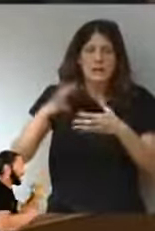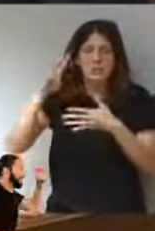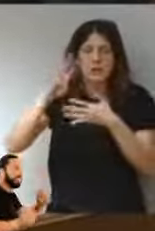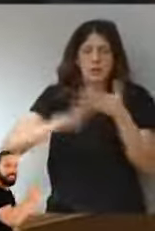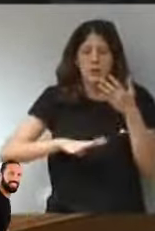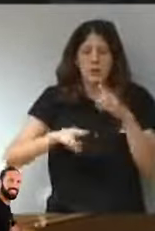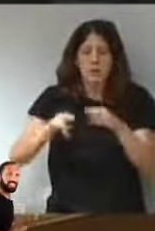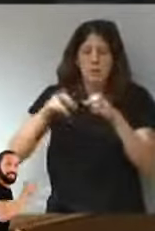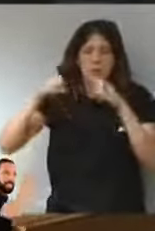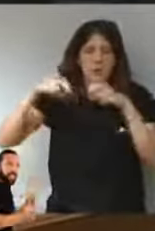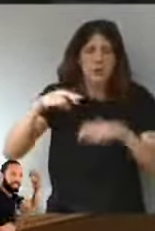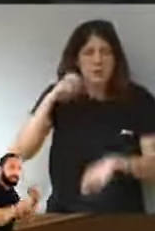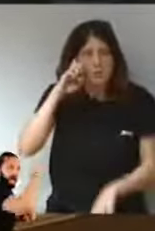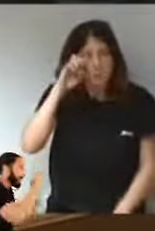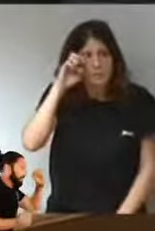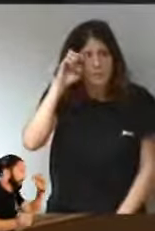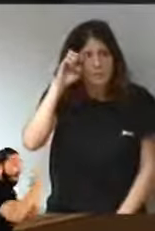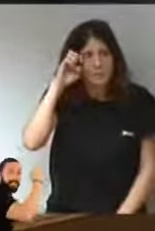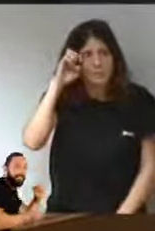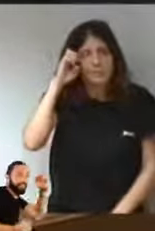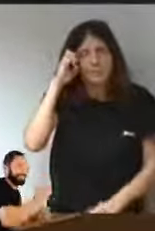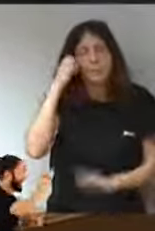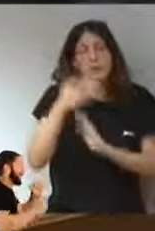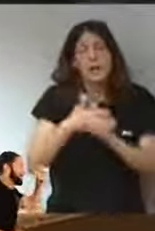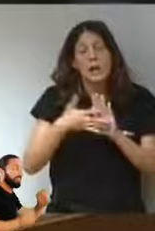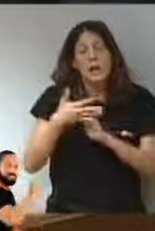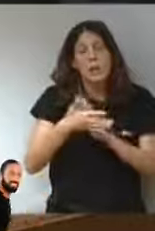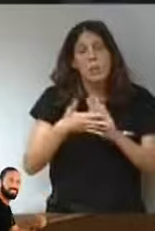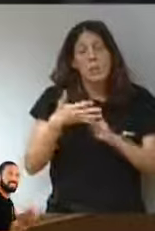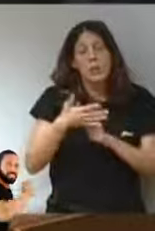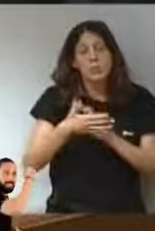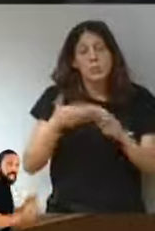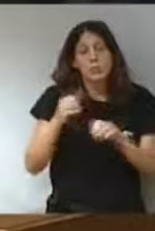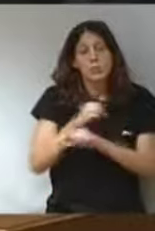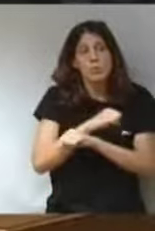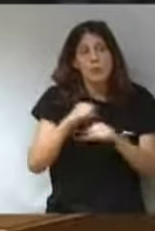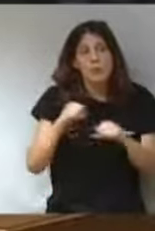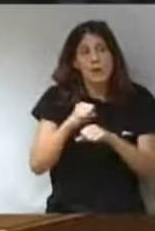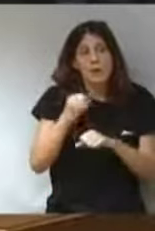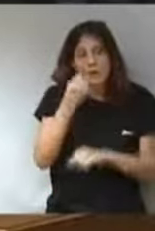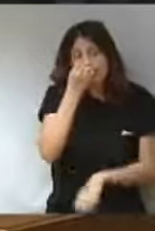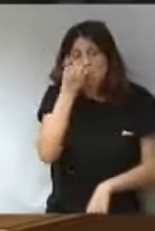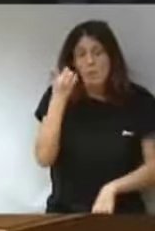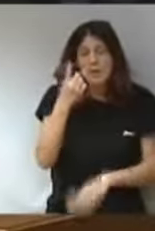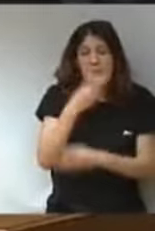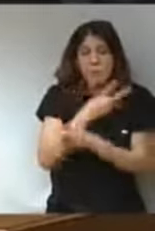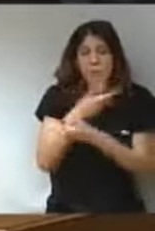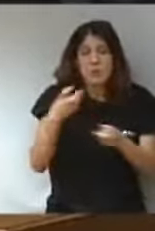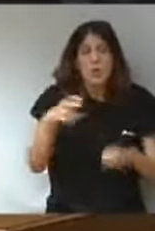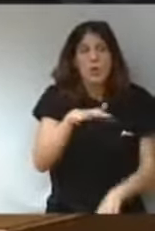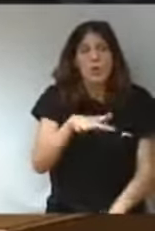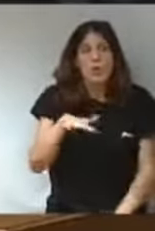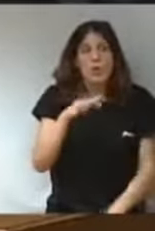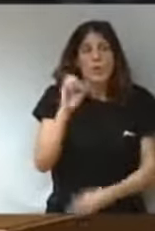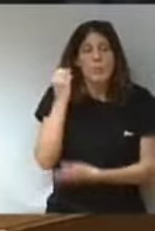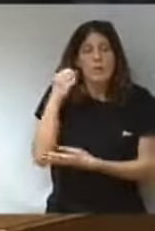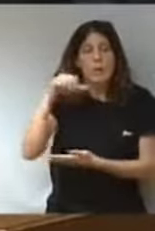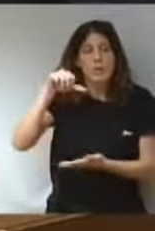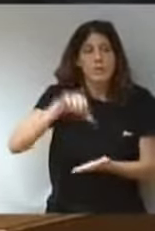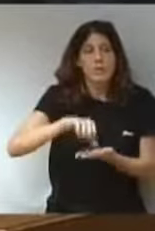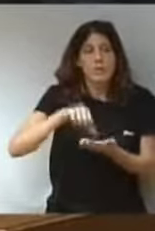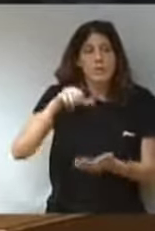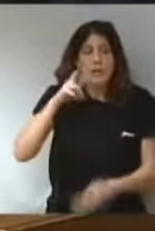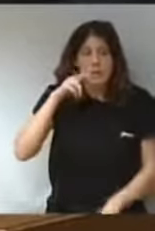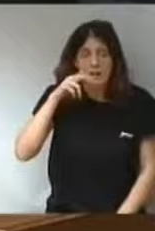sin pegar un tiro. Si quiere que hablemos de Guernica, ¿sabe dónde ocurrió el bombardeo más miserable y con más víctimas? Ocurrió en el mercado central